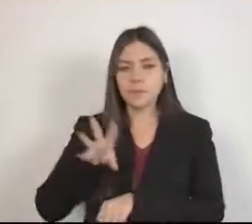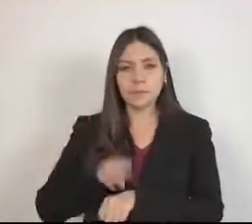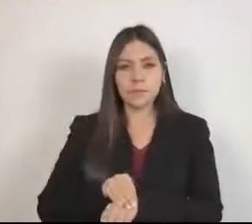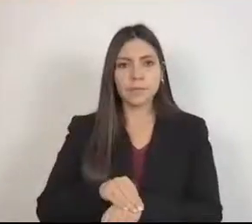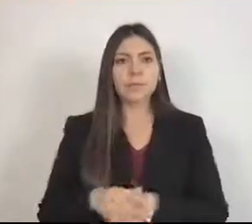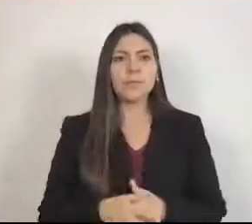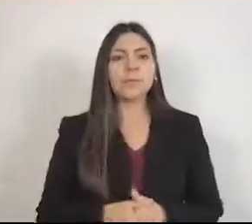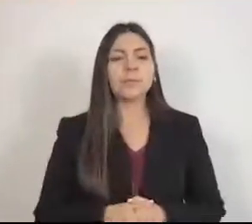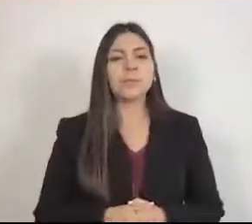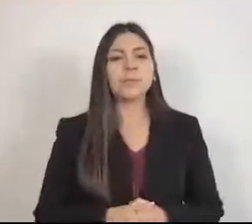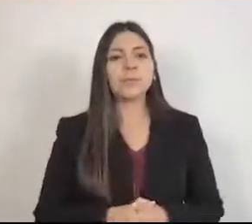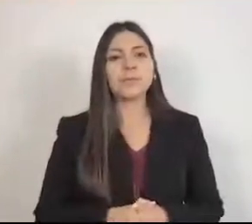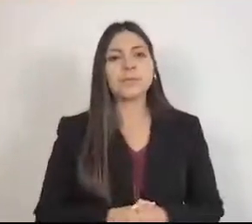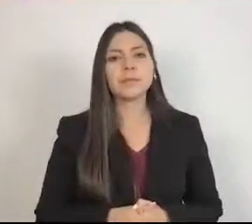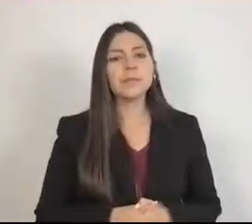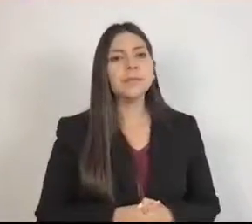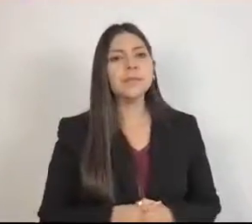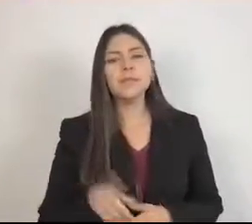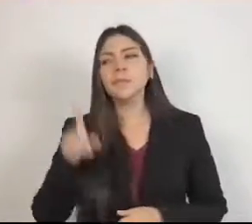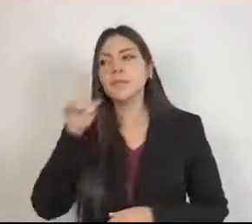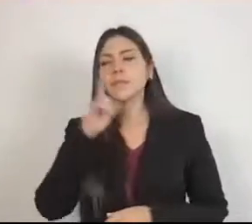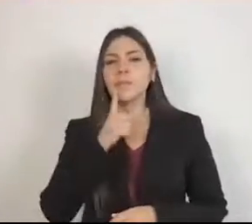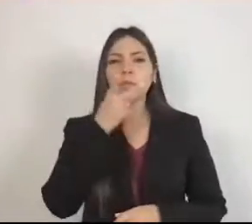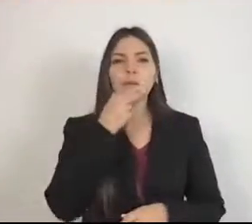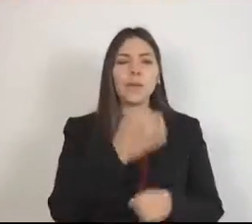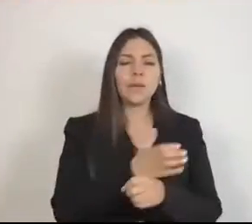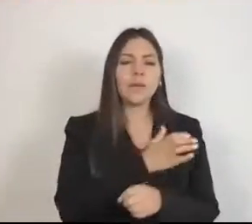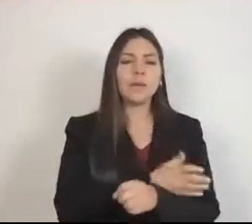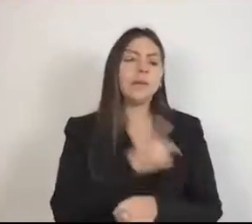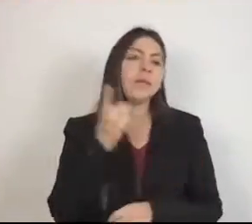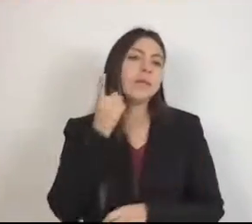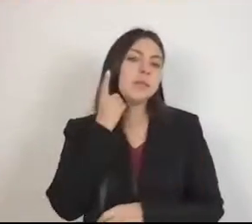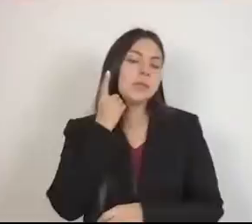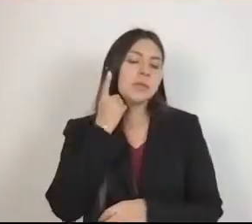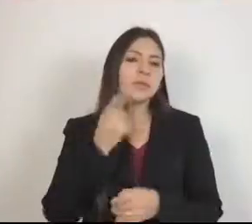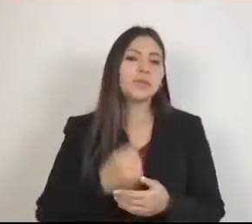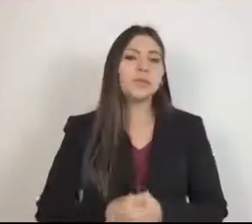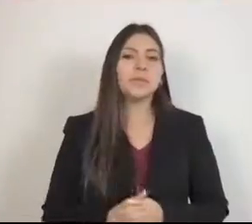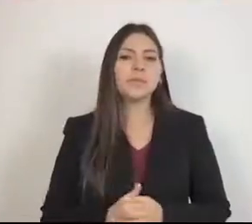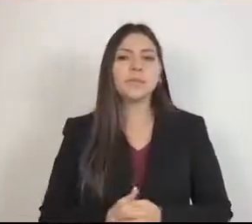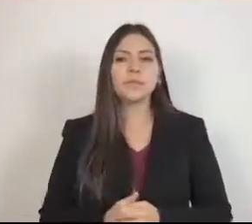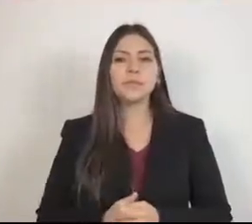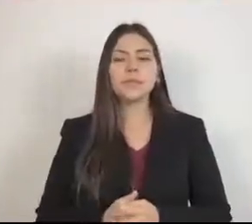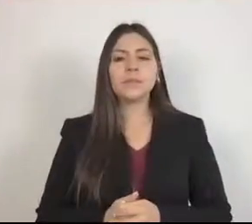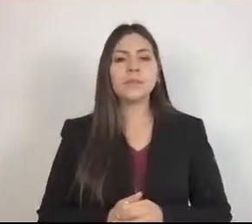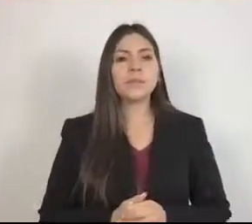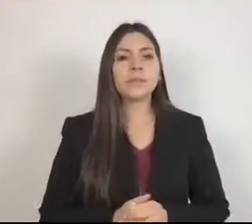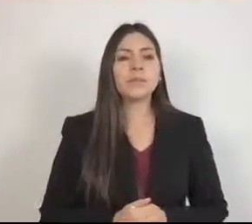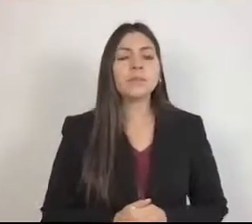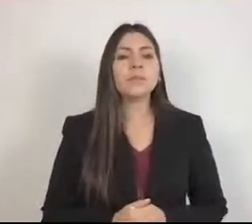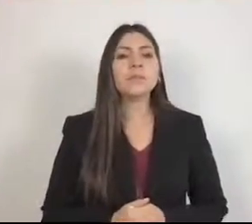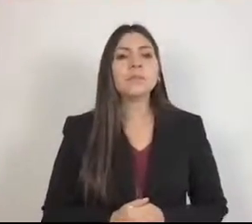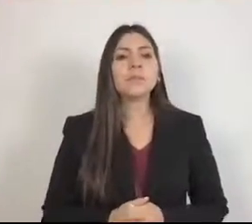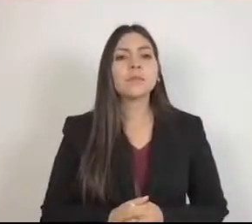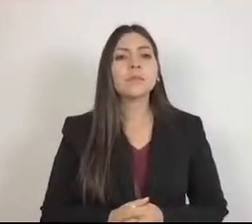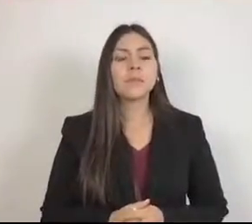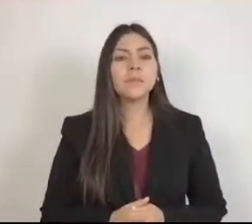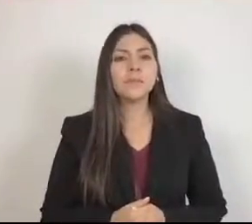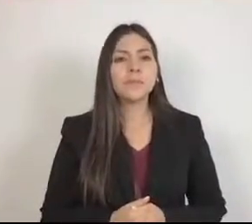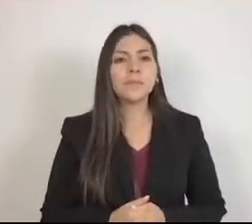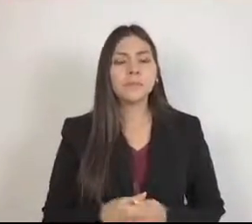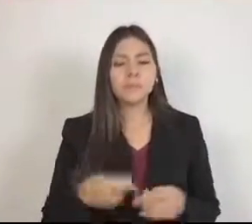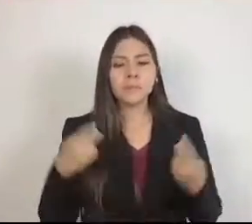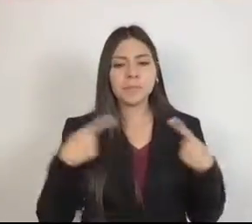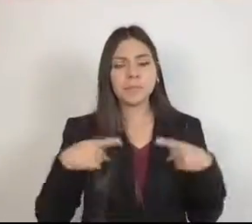compañeras y compañeros diputados, público que hoy nos